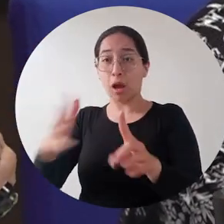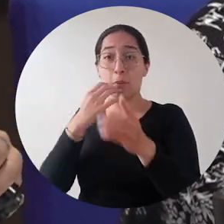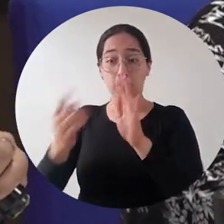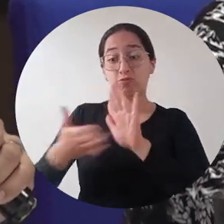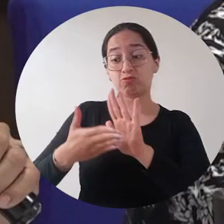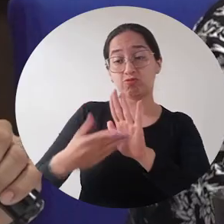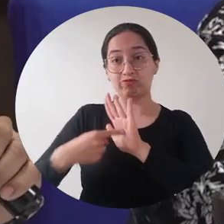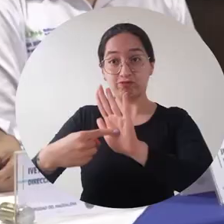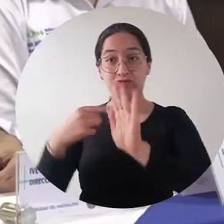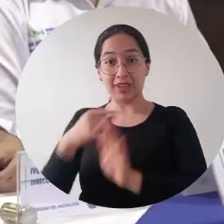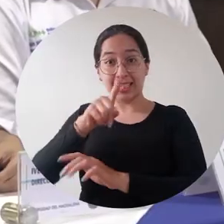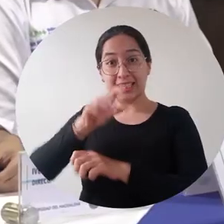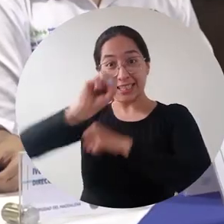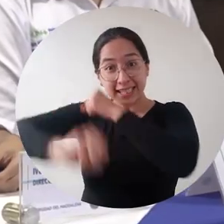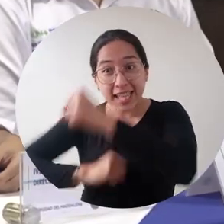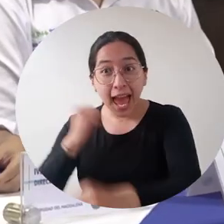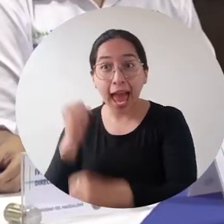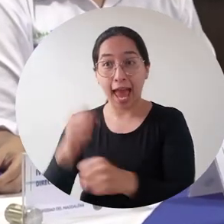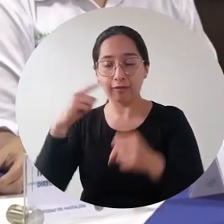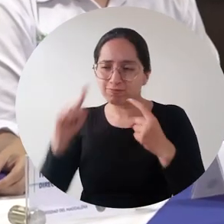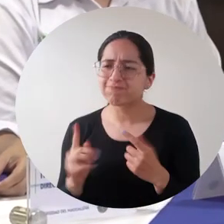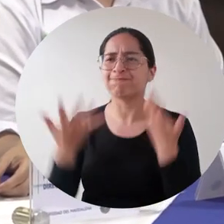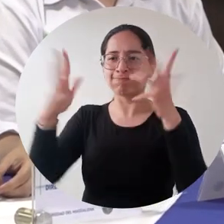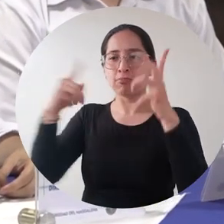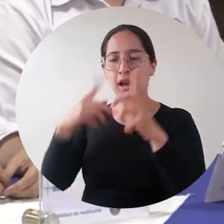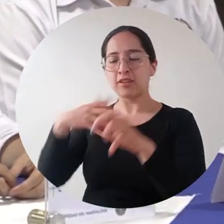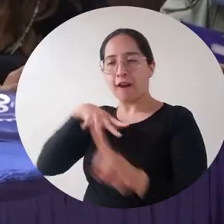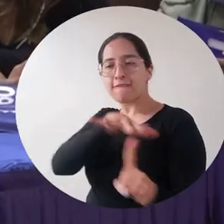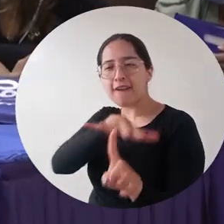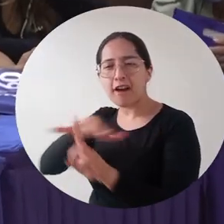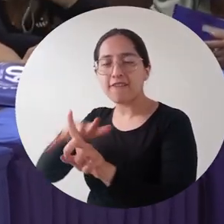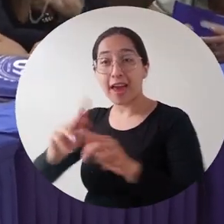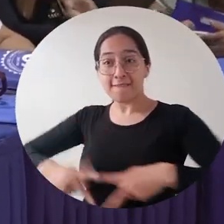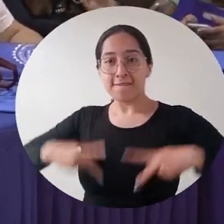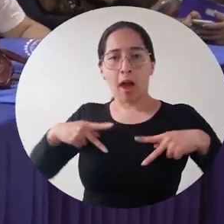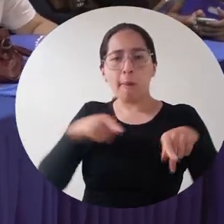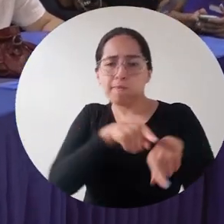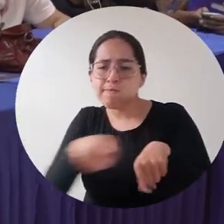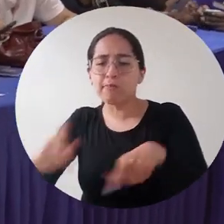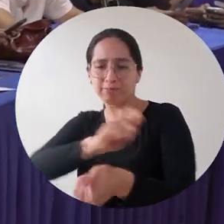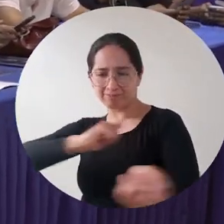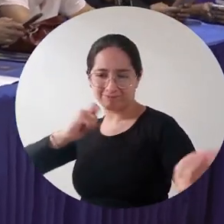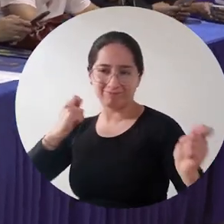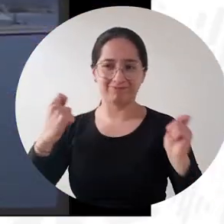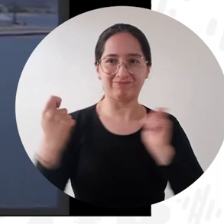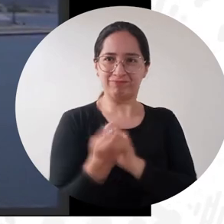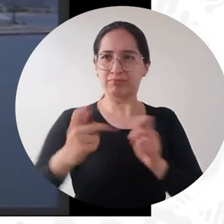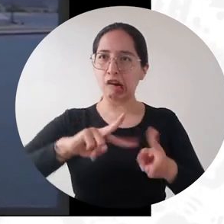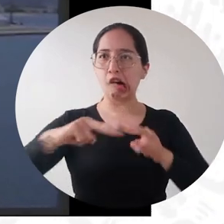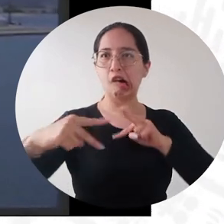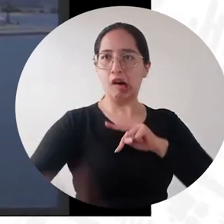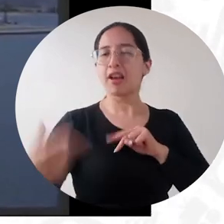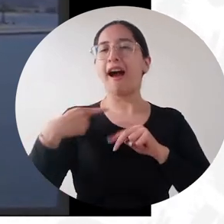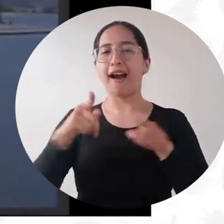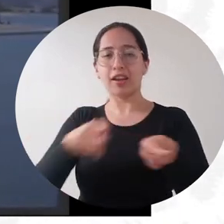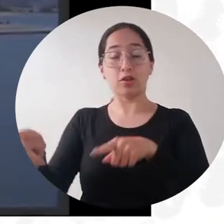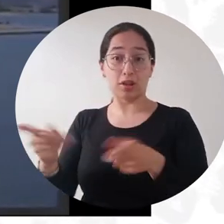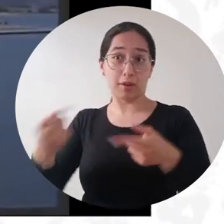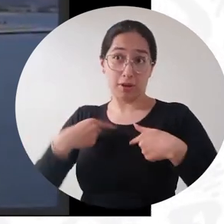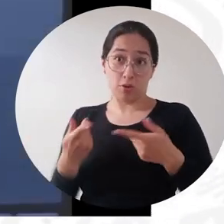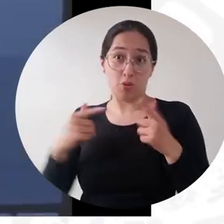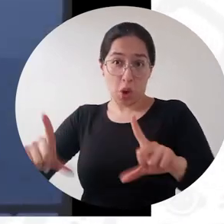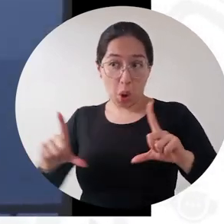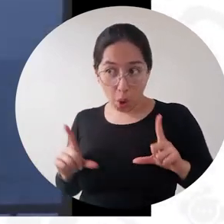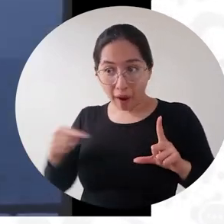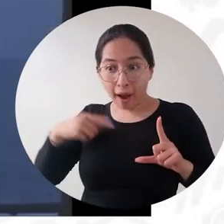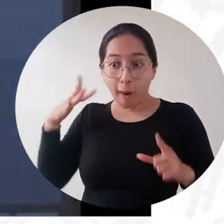transformando vidas, porque en esencia la educación de buena calidad transforma vidas y eso es lo que ha hecho muchos de nosotros que pasamos por la universidad. Lo más